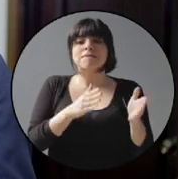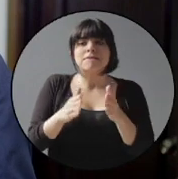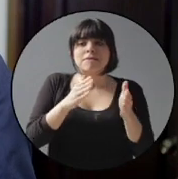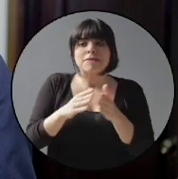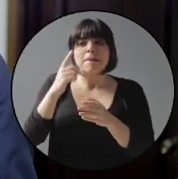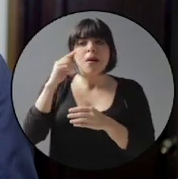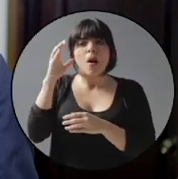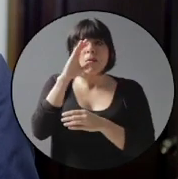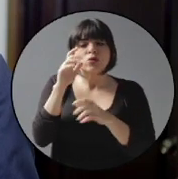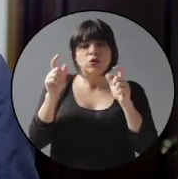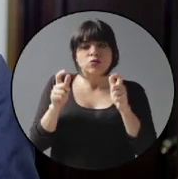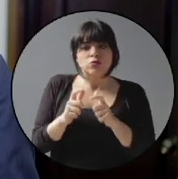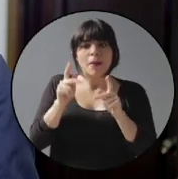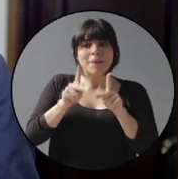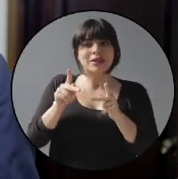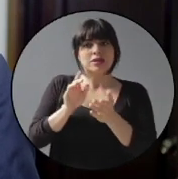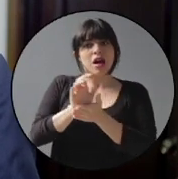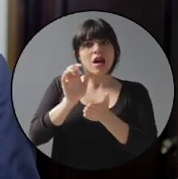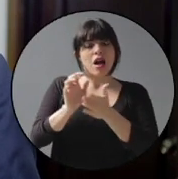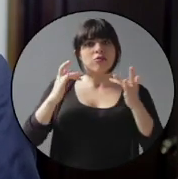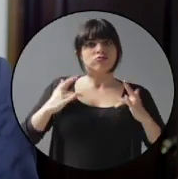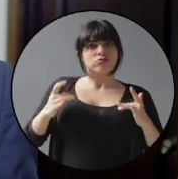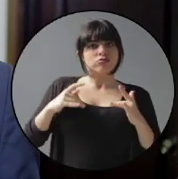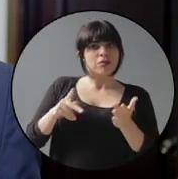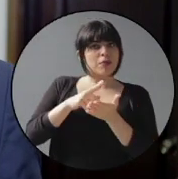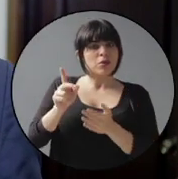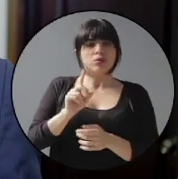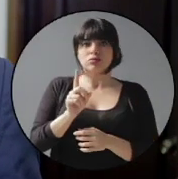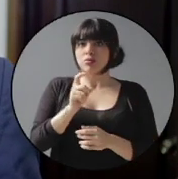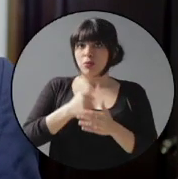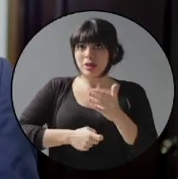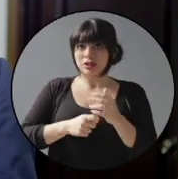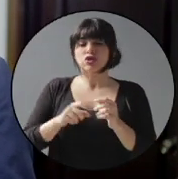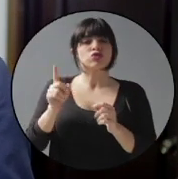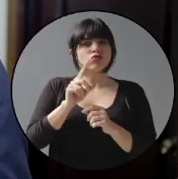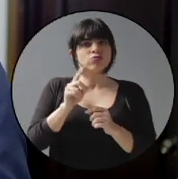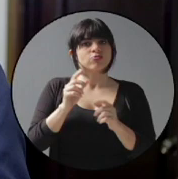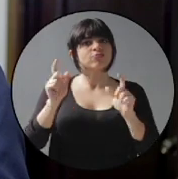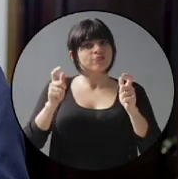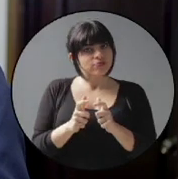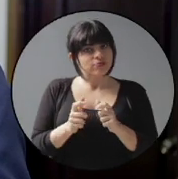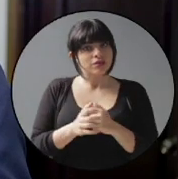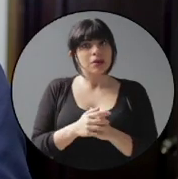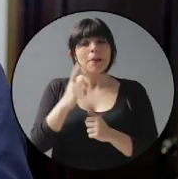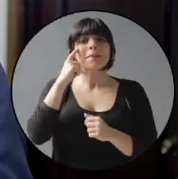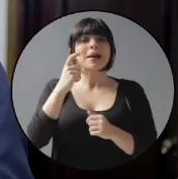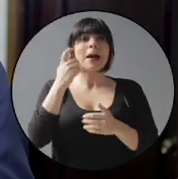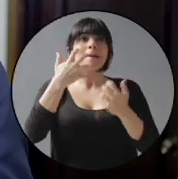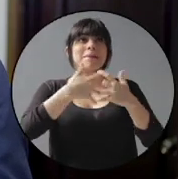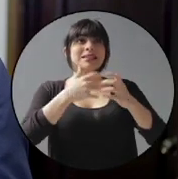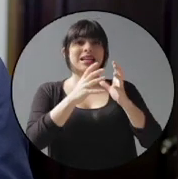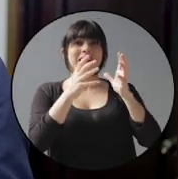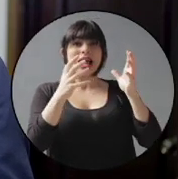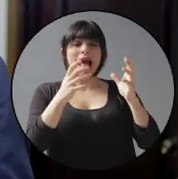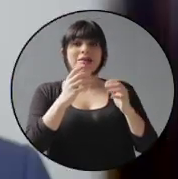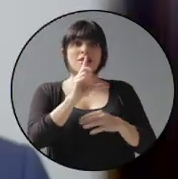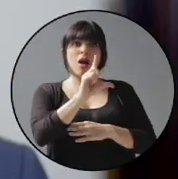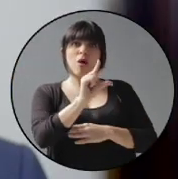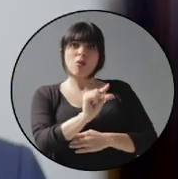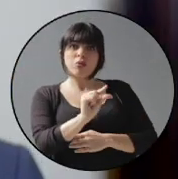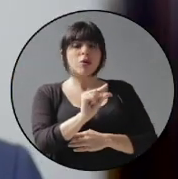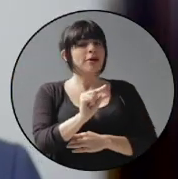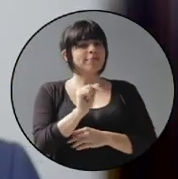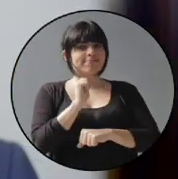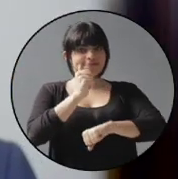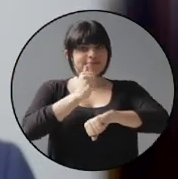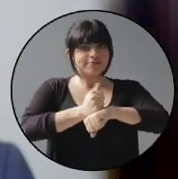acciones para reducir las posibilidades de evasión y elusión. Para evitar que las empresas grandes paguen tasas menores, se